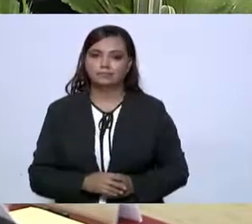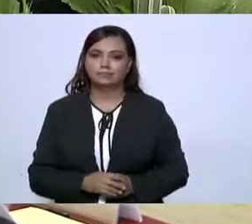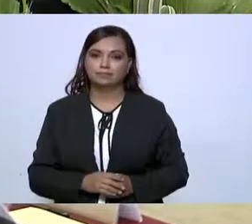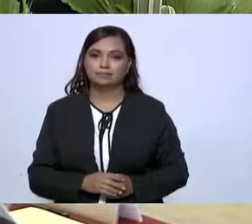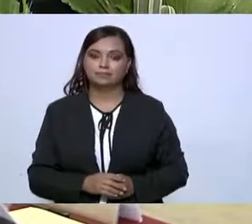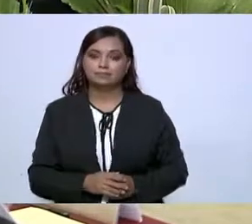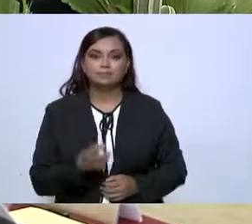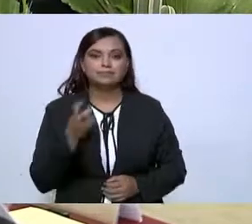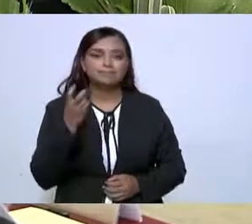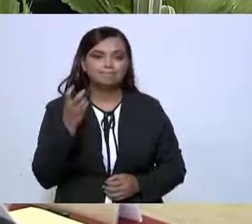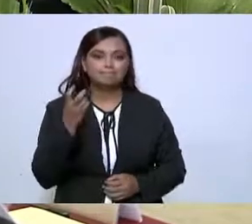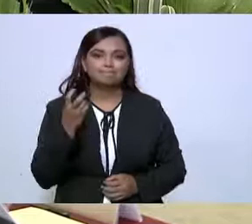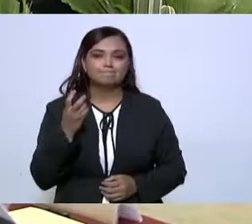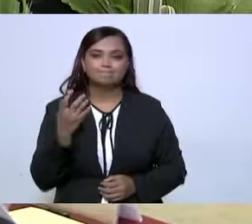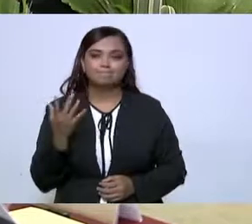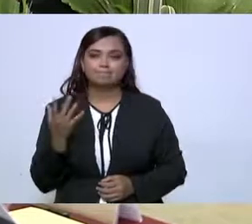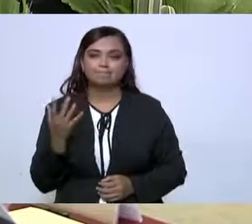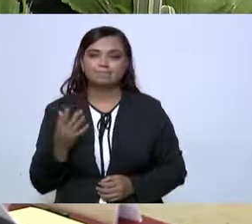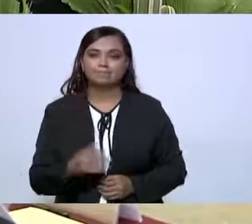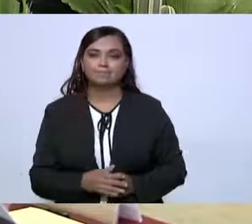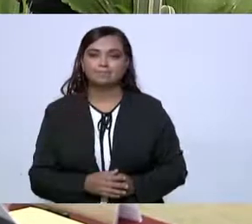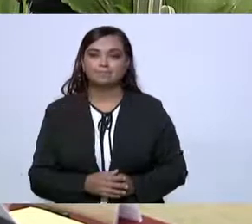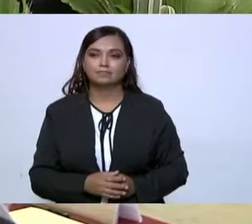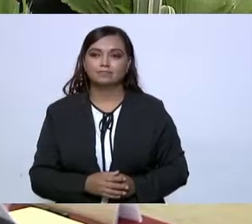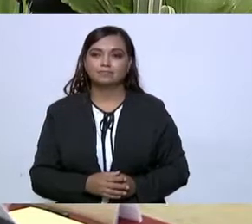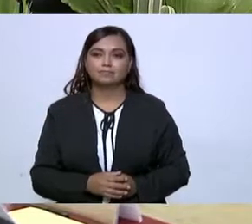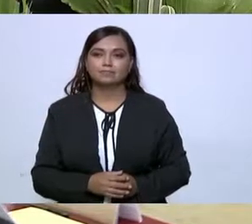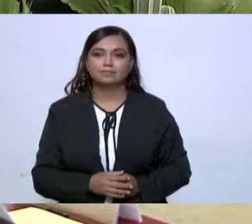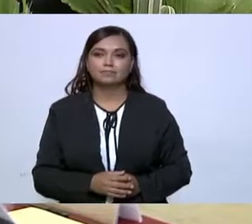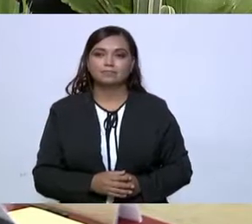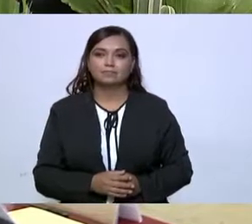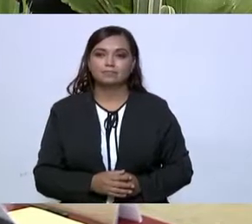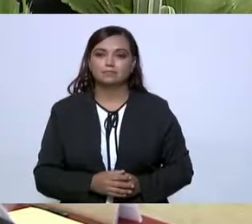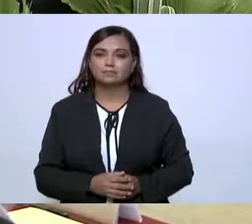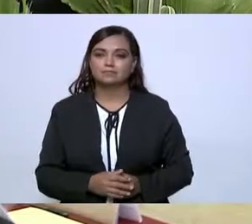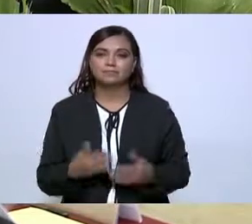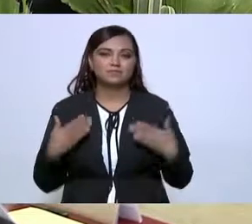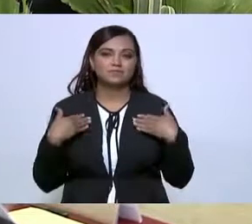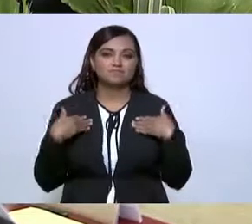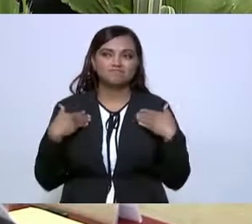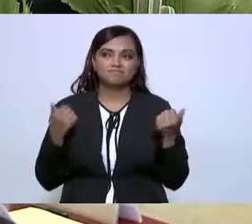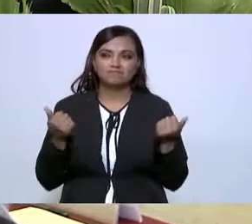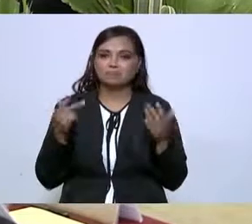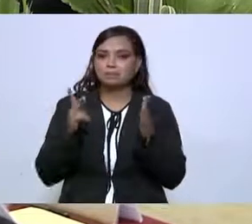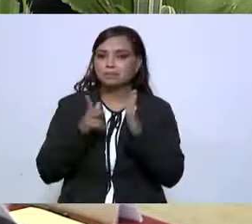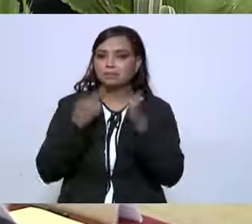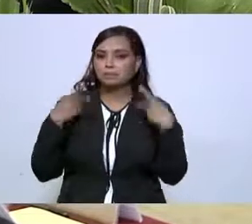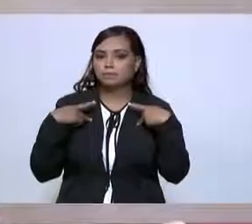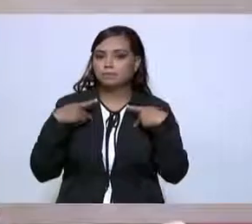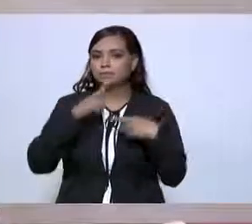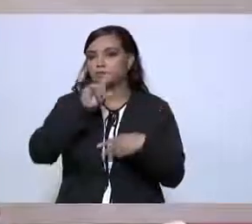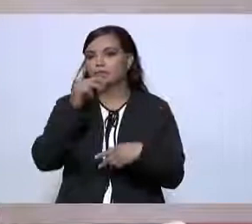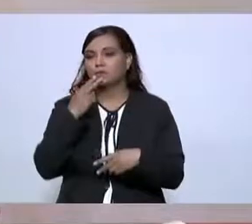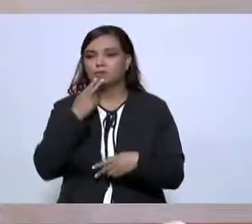Eso no lo entendieron y lo aplicaron